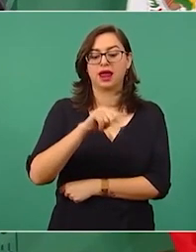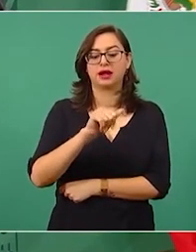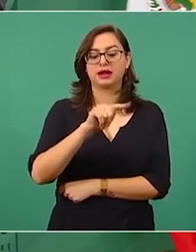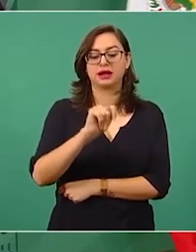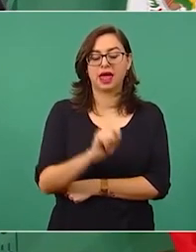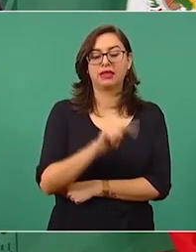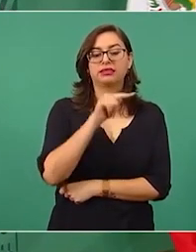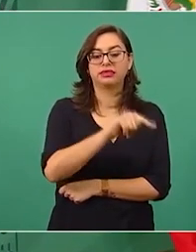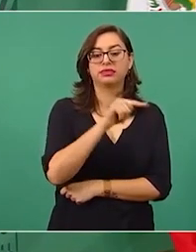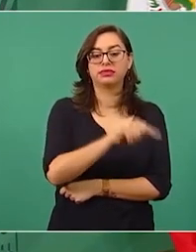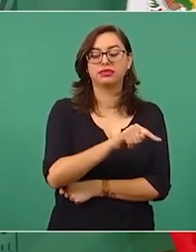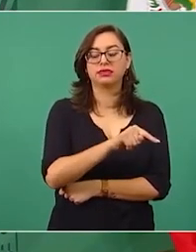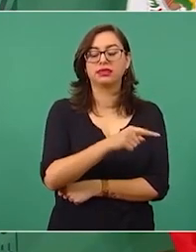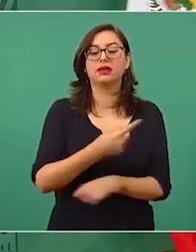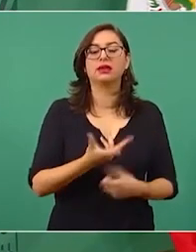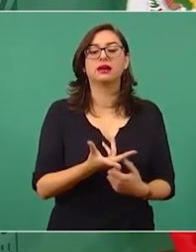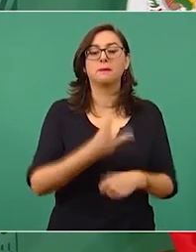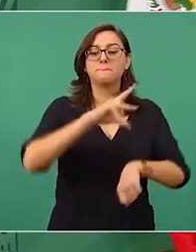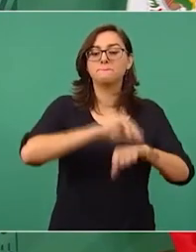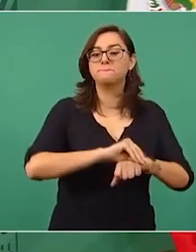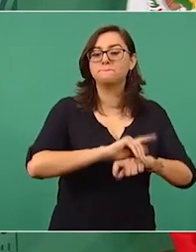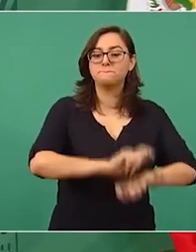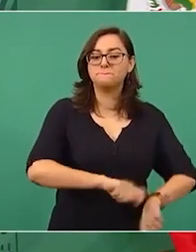daban los permisos